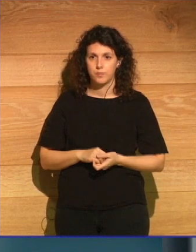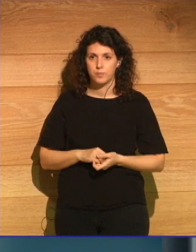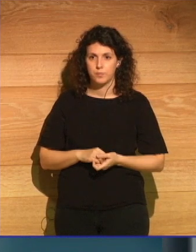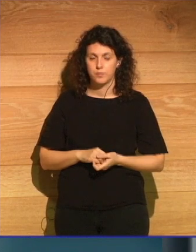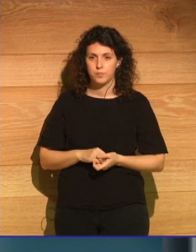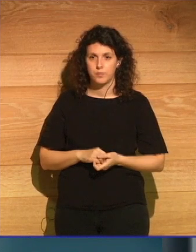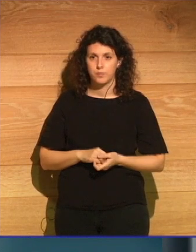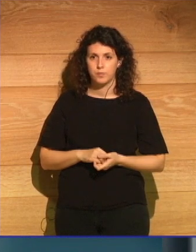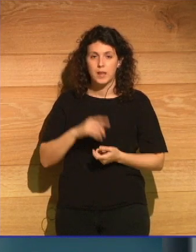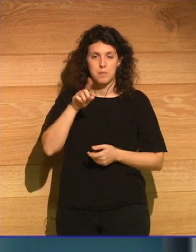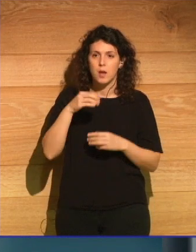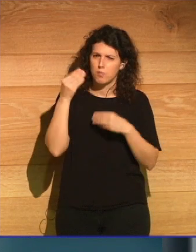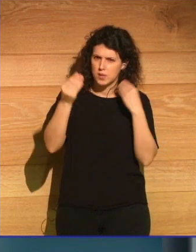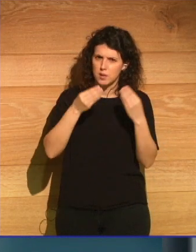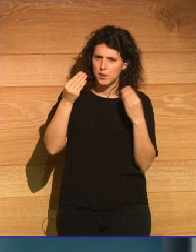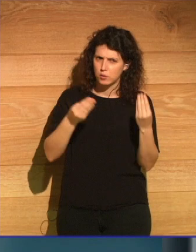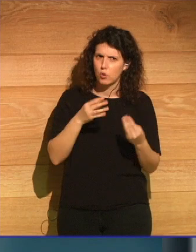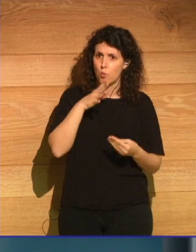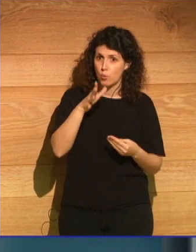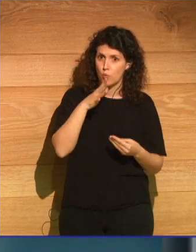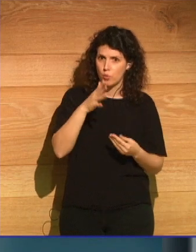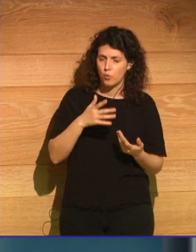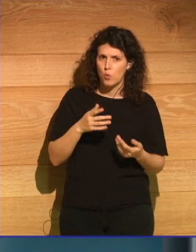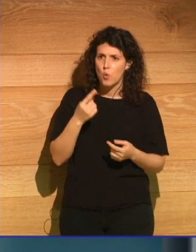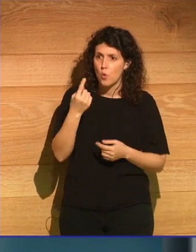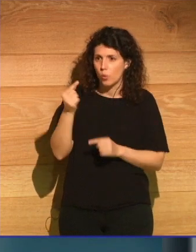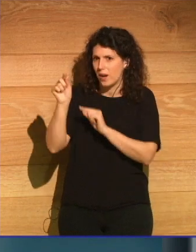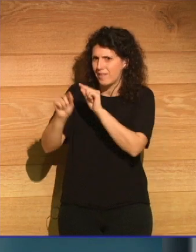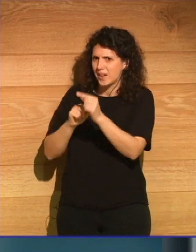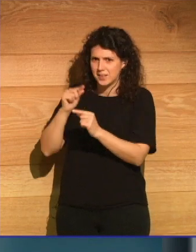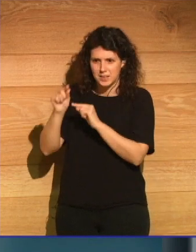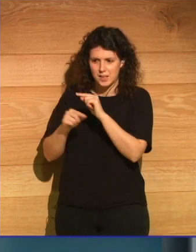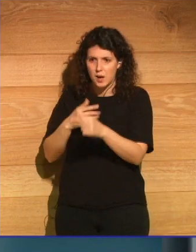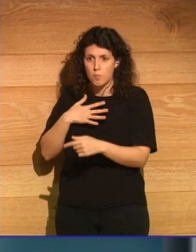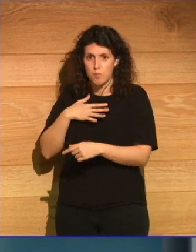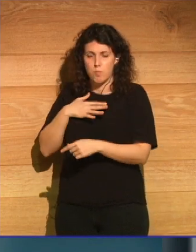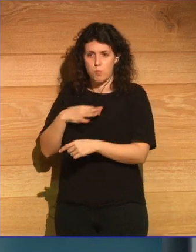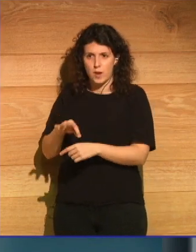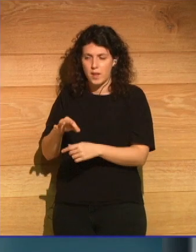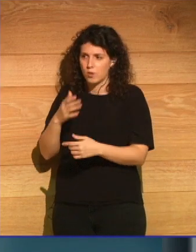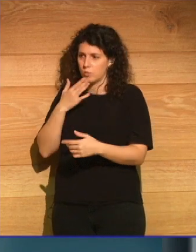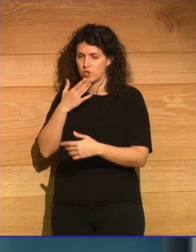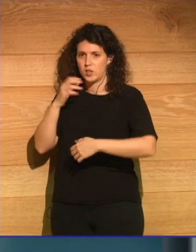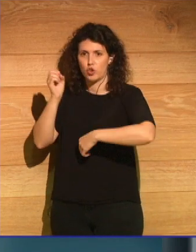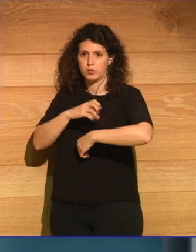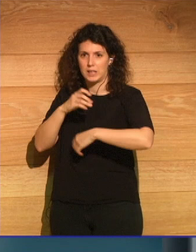Es un pensamiento increíble el hecho de que una bacteria pueda ser el contenedor de un libro.